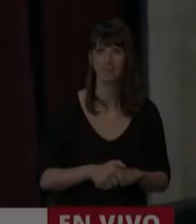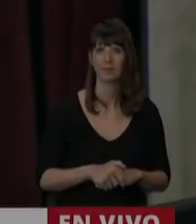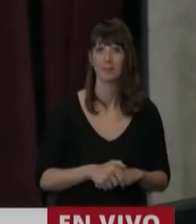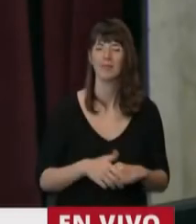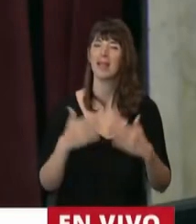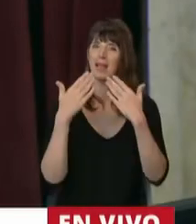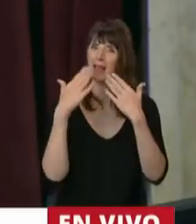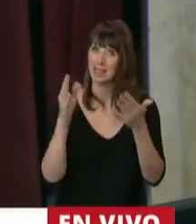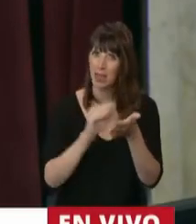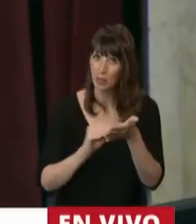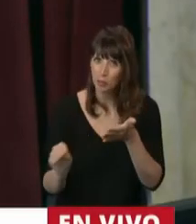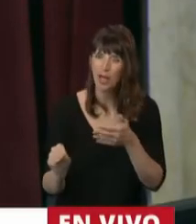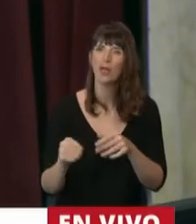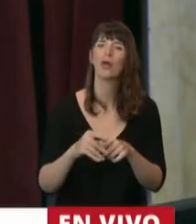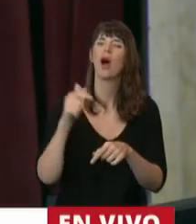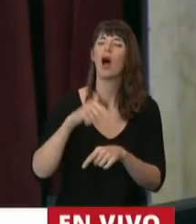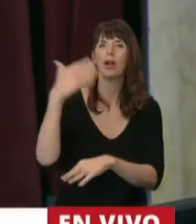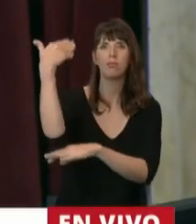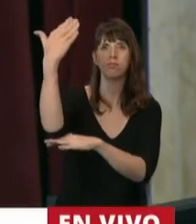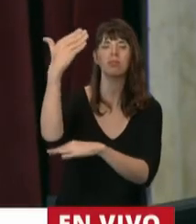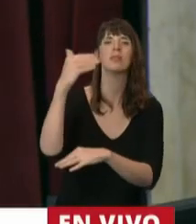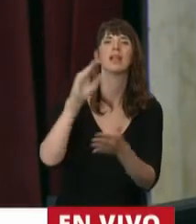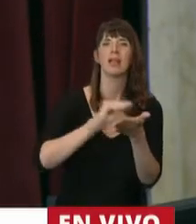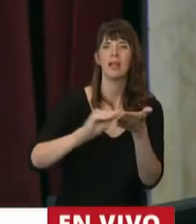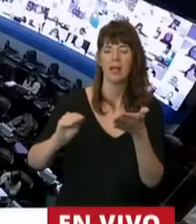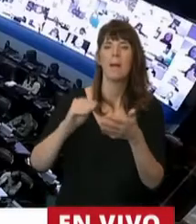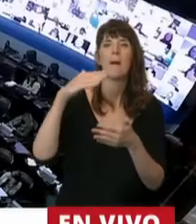Tiene la palabra la diputada Dolores Martínez.